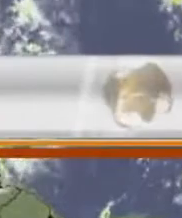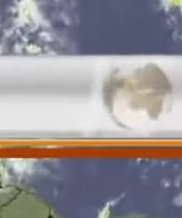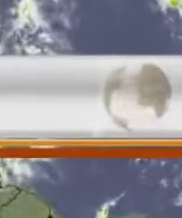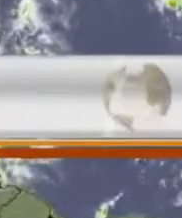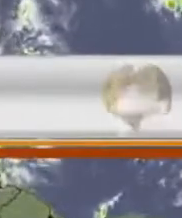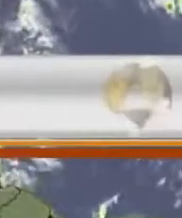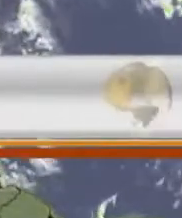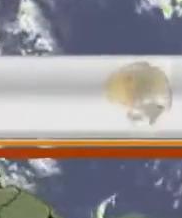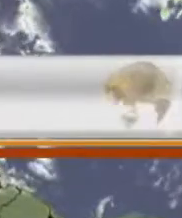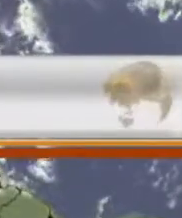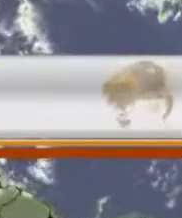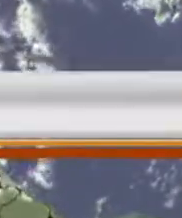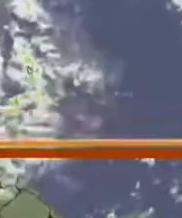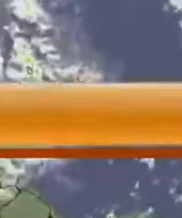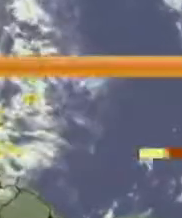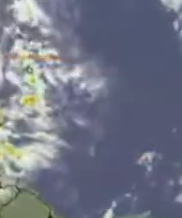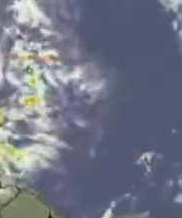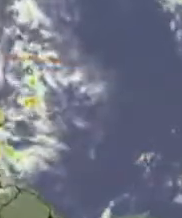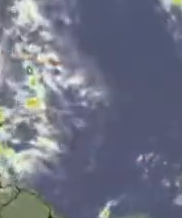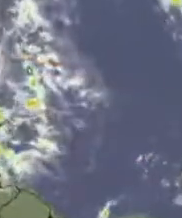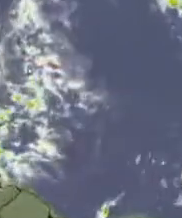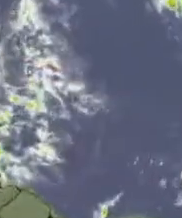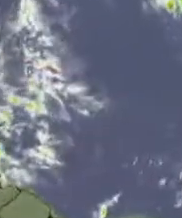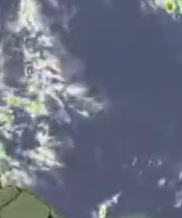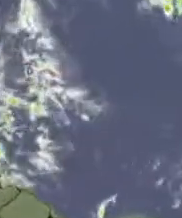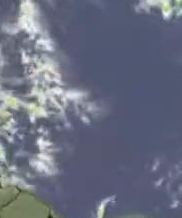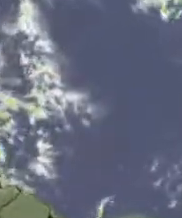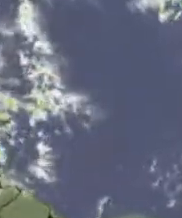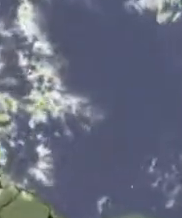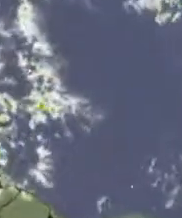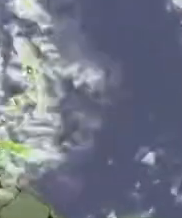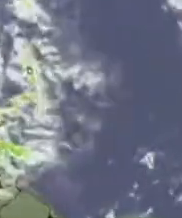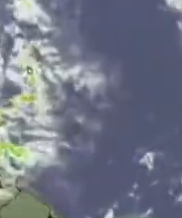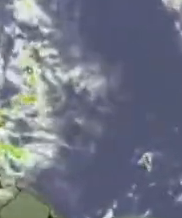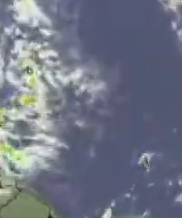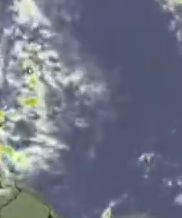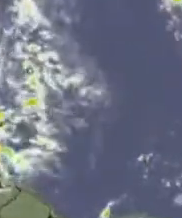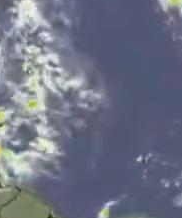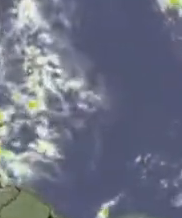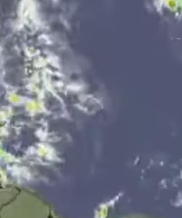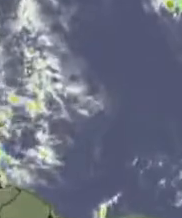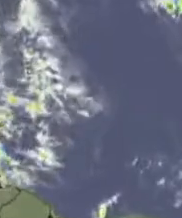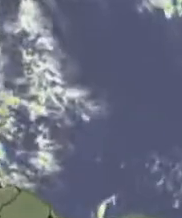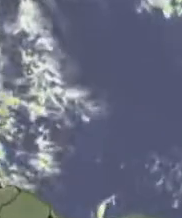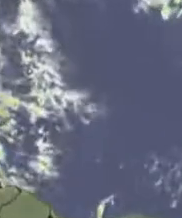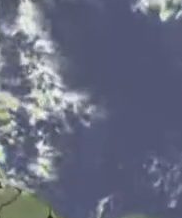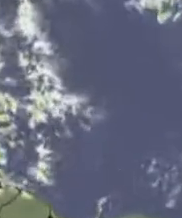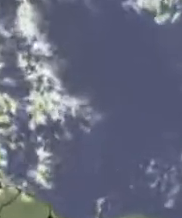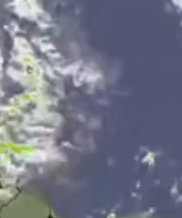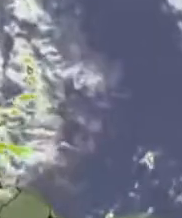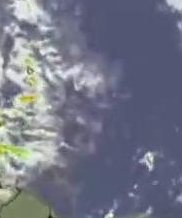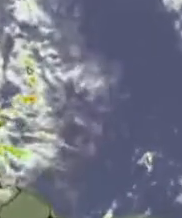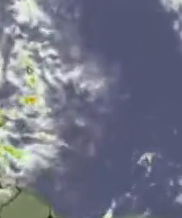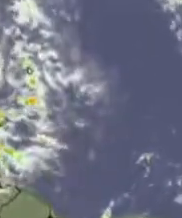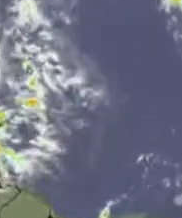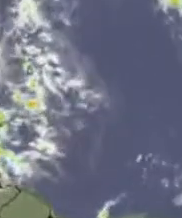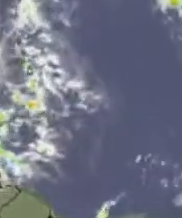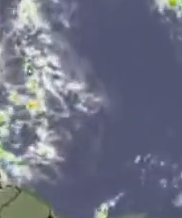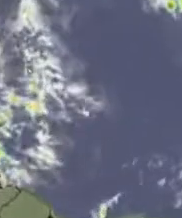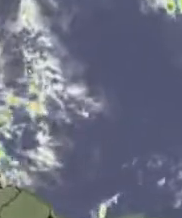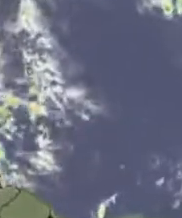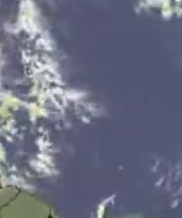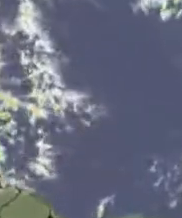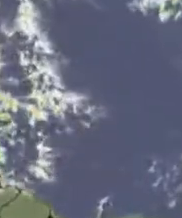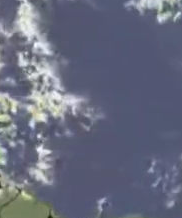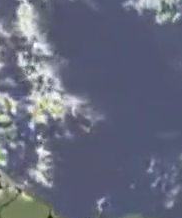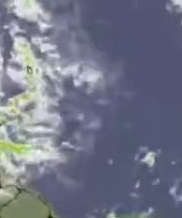milímetros registrados en Tapaste, Mayabeque. Fíjense que la lluvia continúa estando, como les he dicho, en localidades del interior y sur